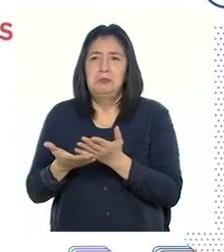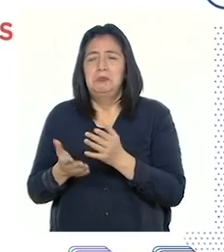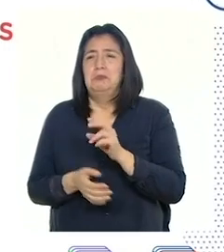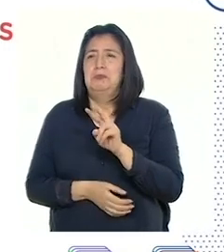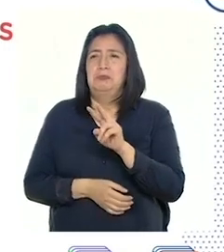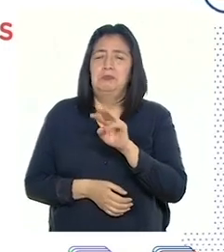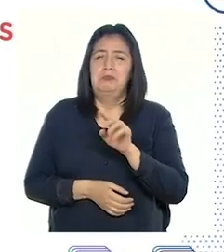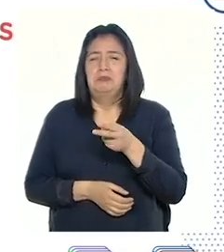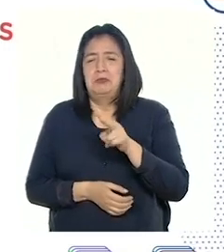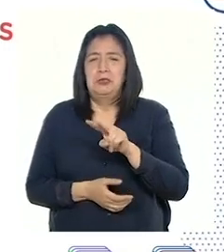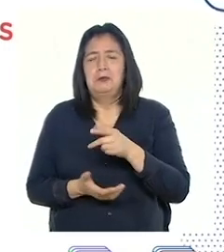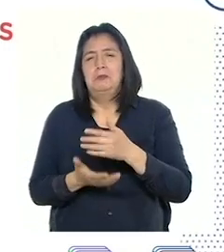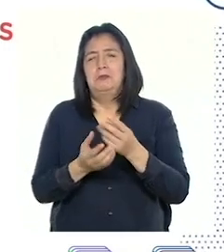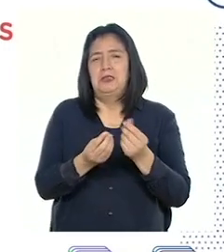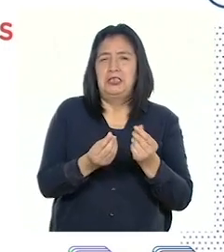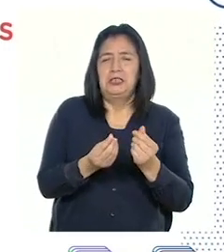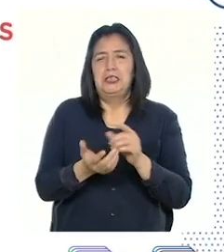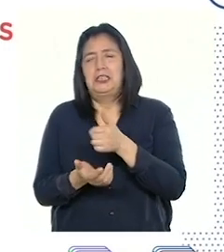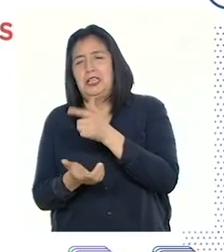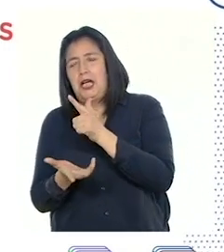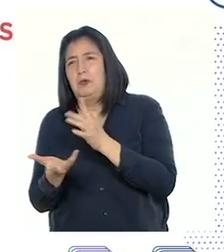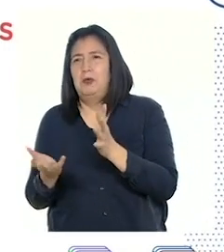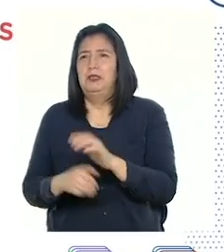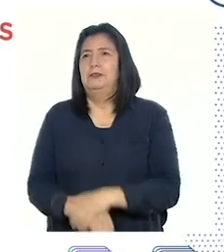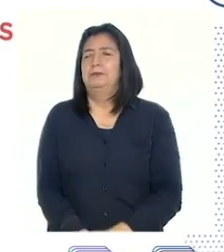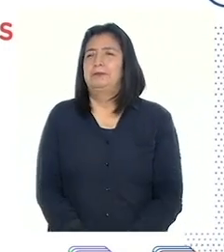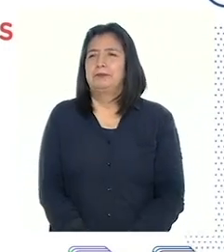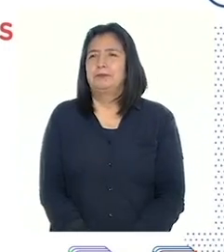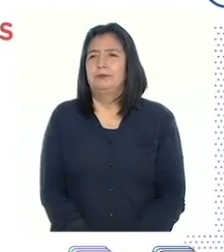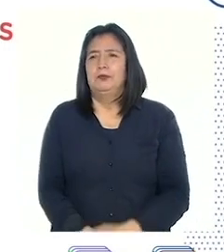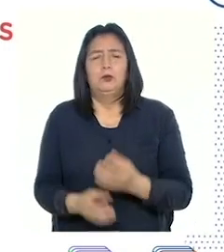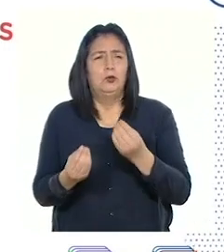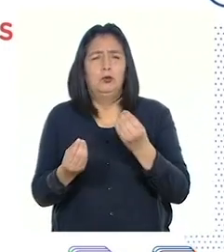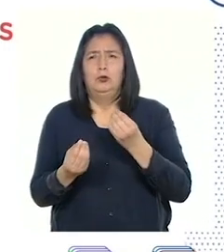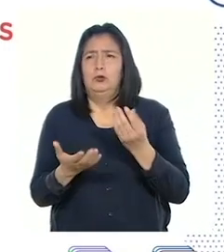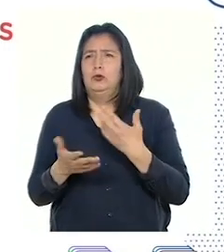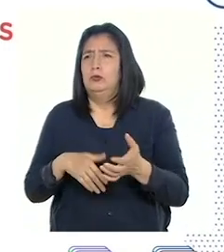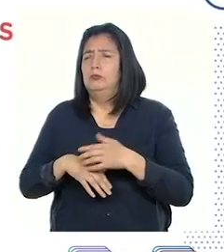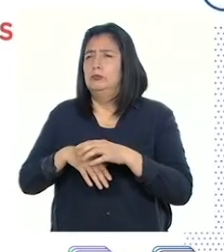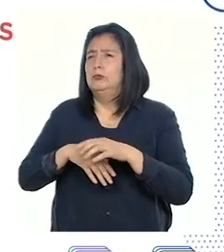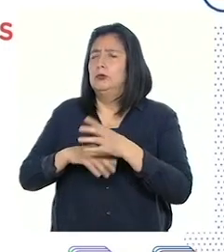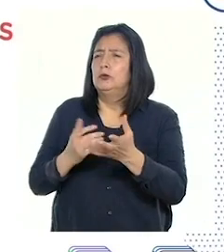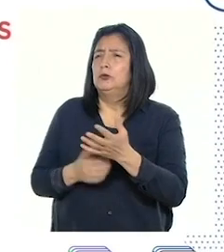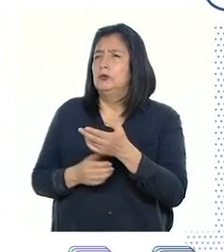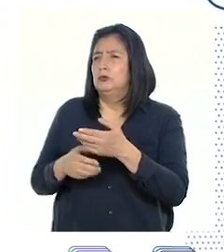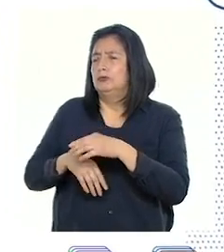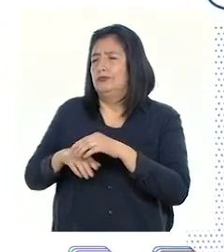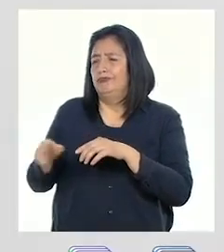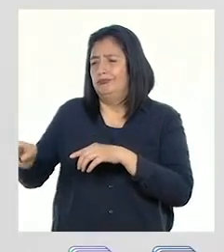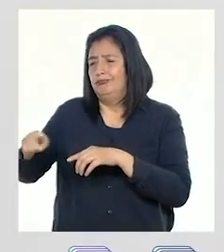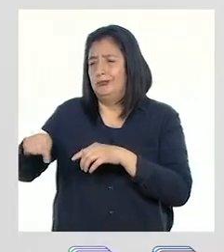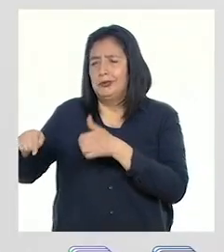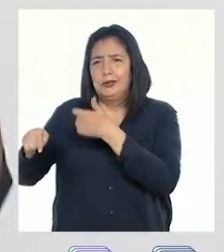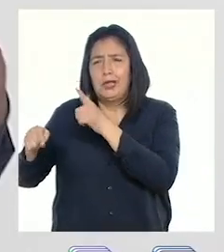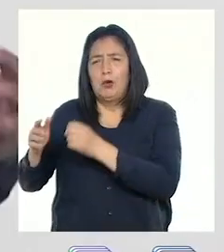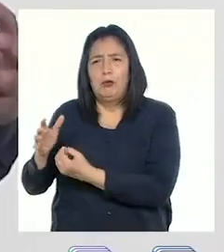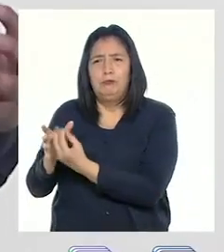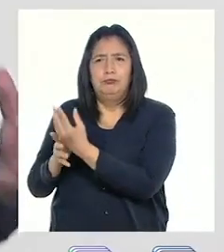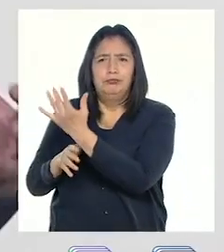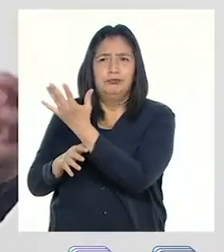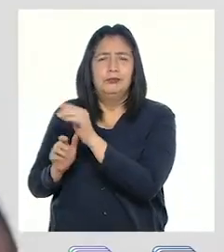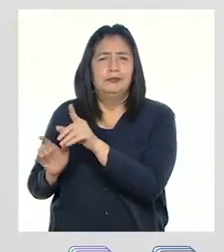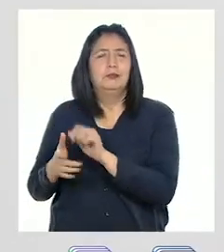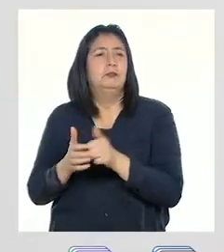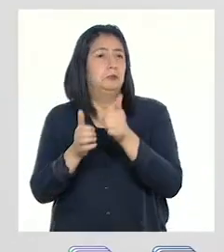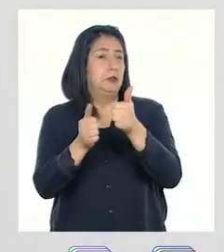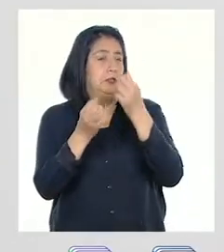sea que tienen partes terrestres y partes acuáticas, como los humedales o los pantanos. ¡Qué buena